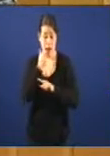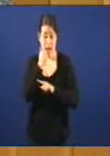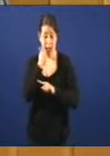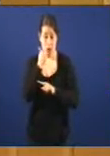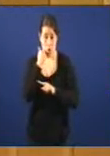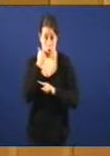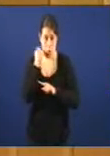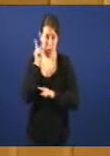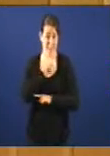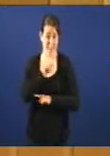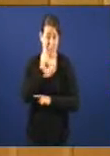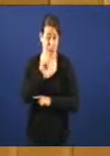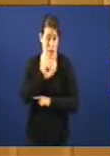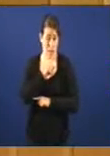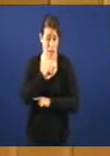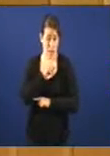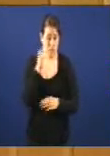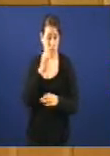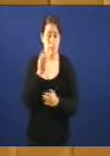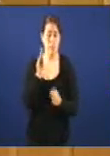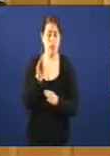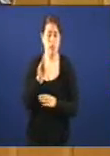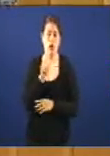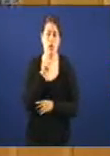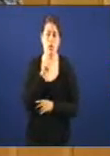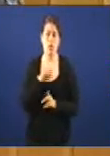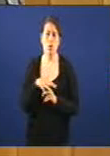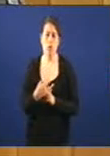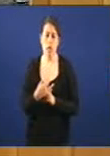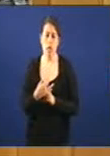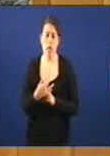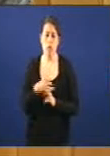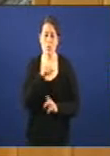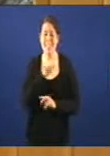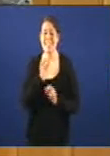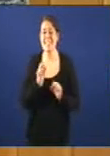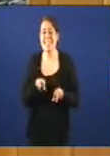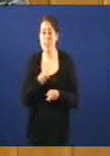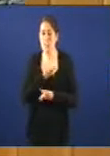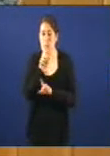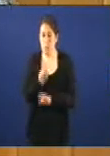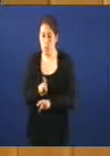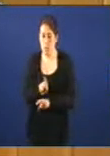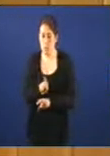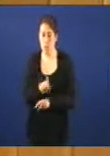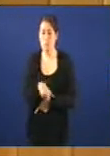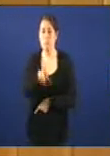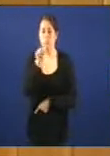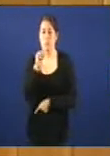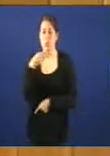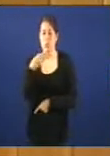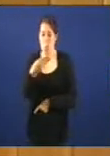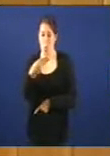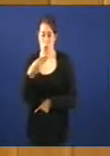desmantelar unha fábrica terá que preguntar cale é a situación e vostedes sin preguntar decidiron que 4 furgóns da policía